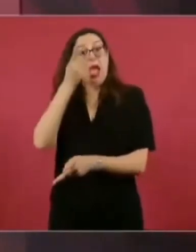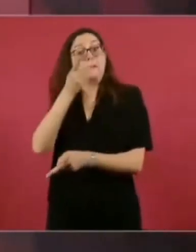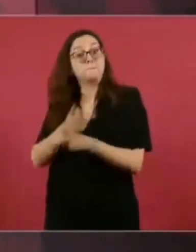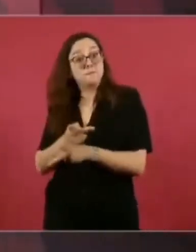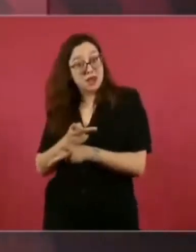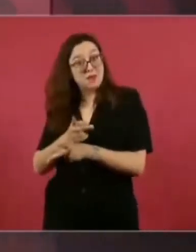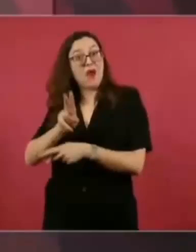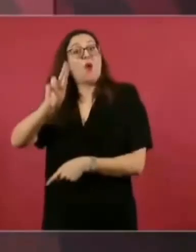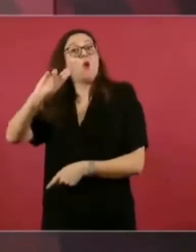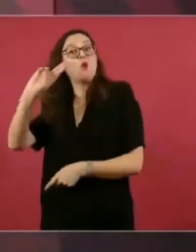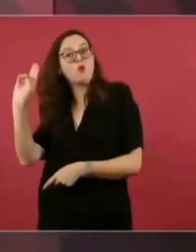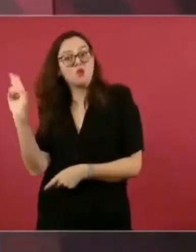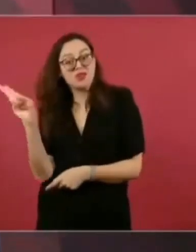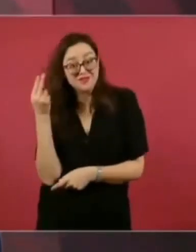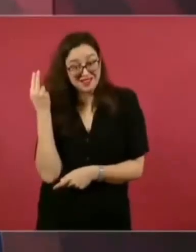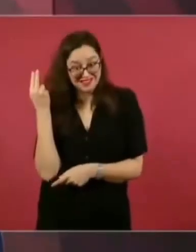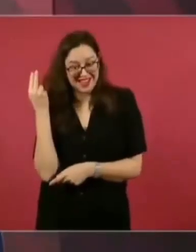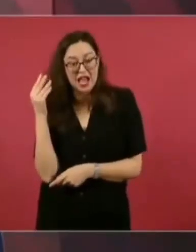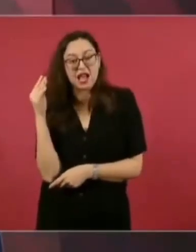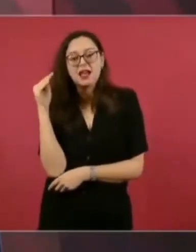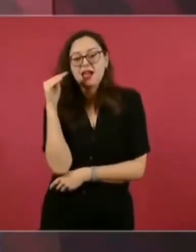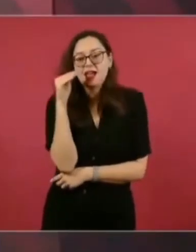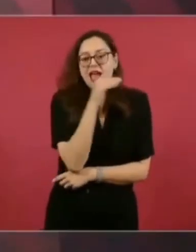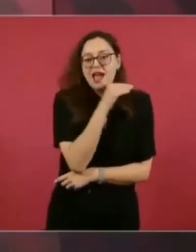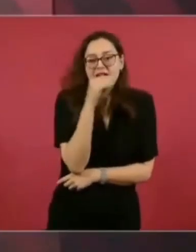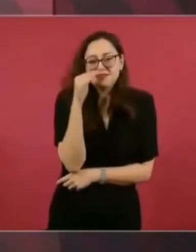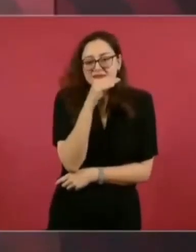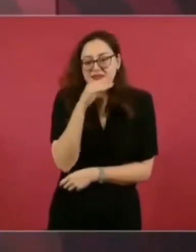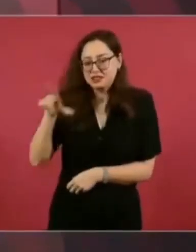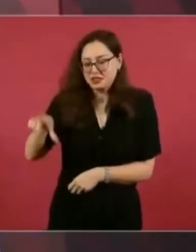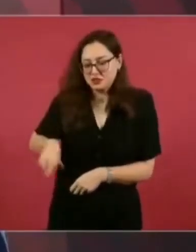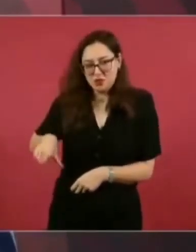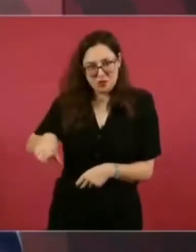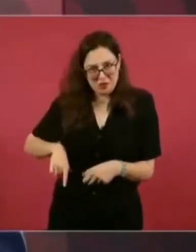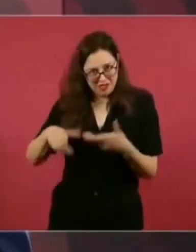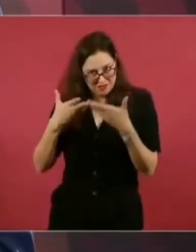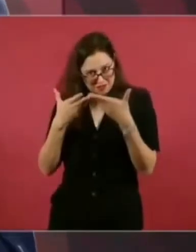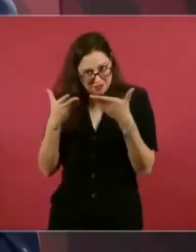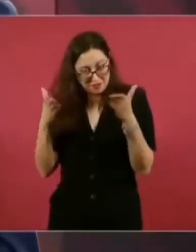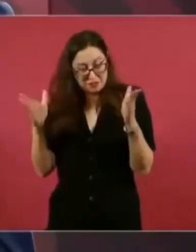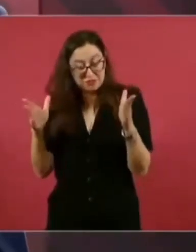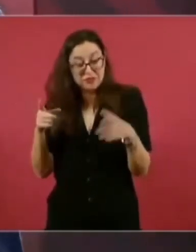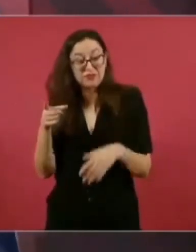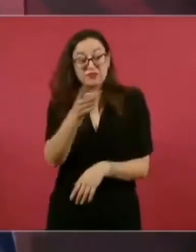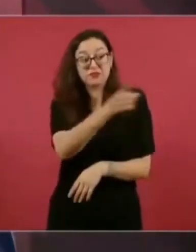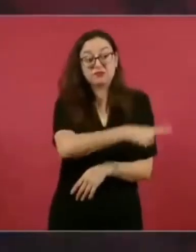la educación media superior y la educación superior? Nadie criticó nada,